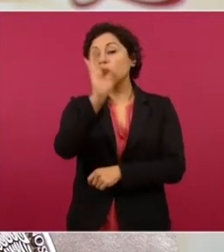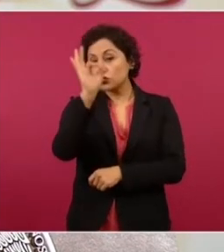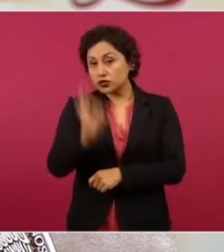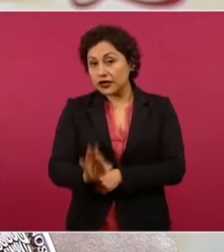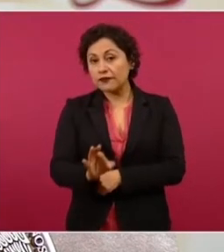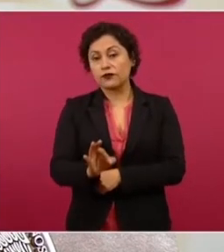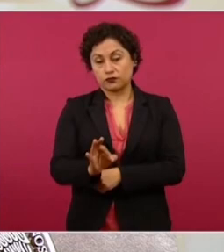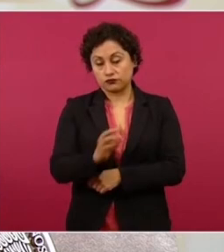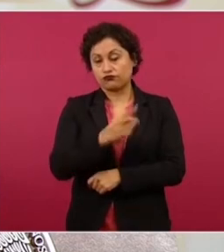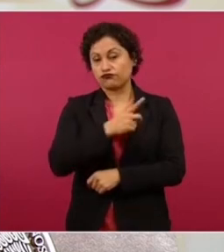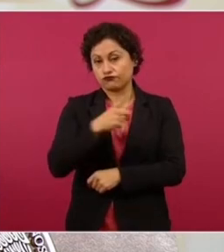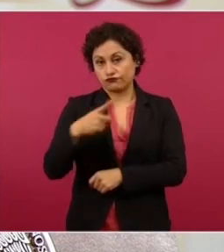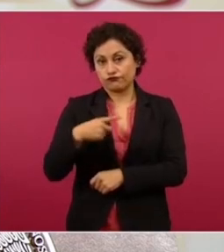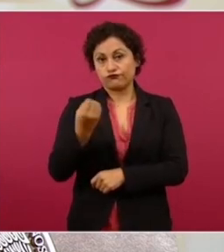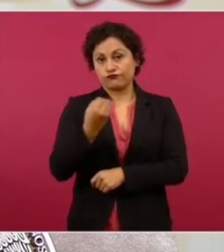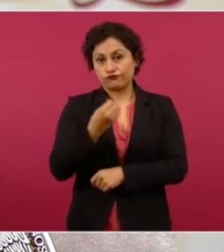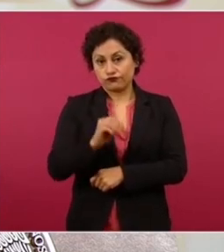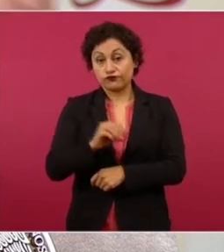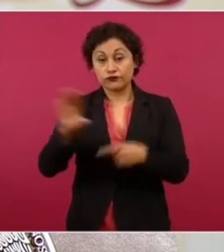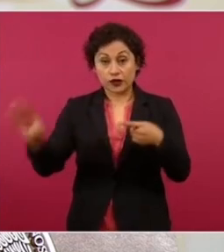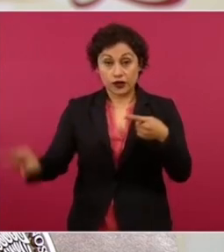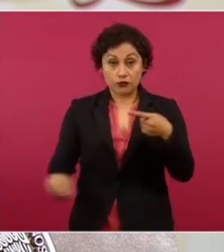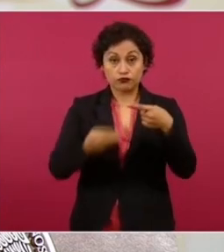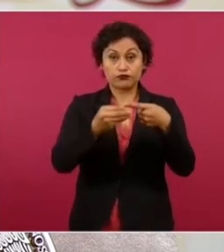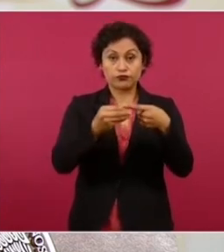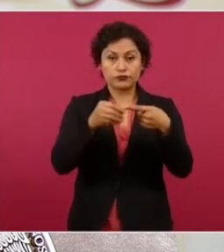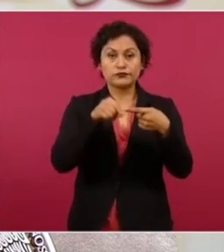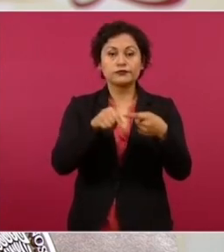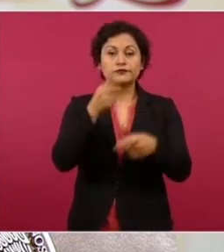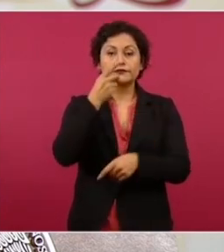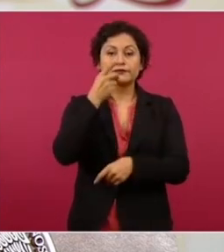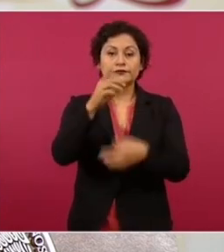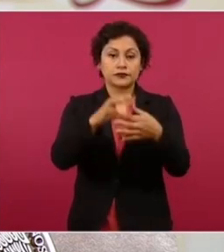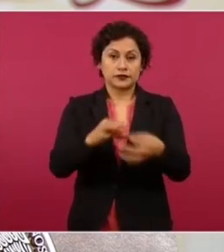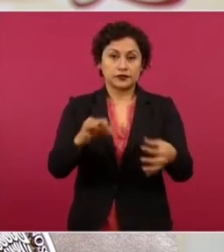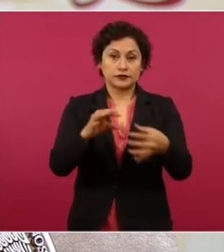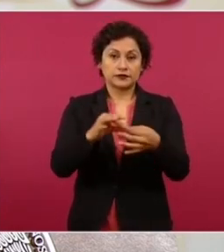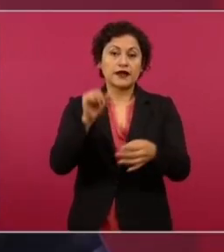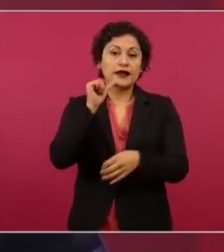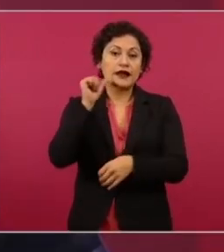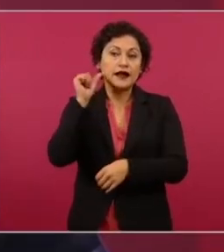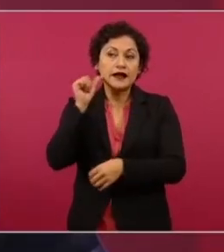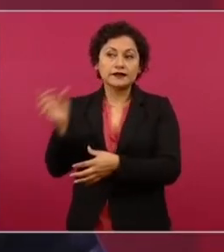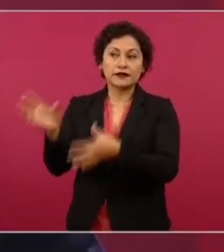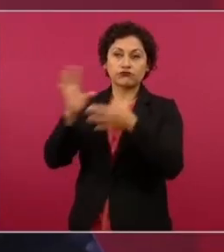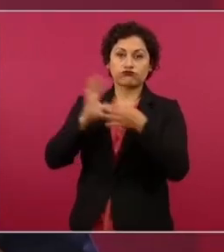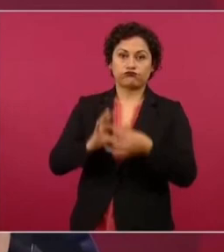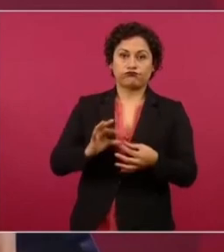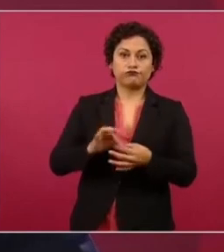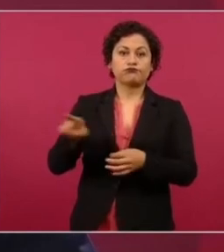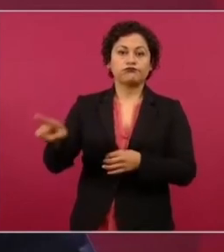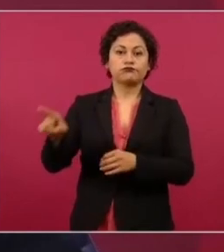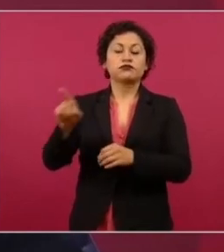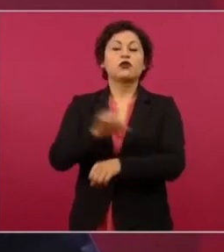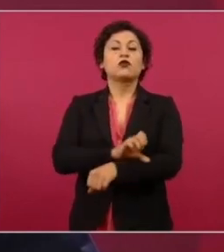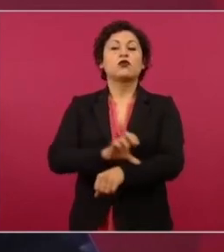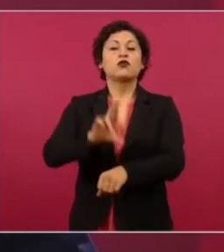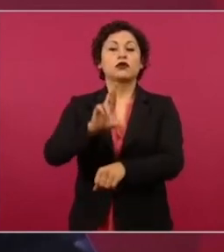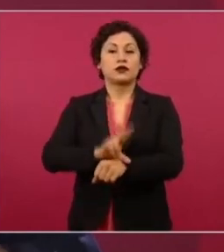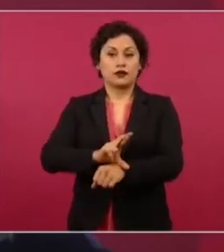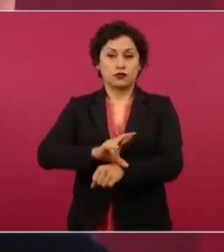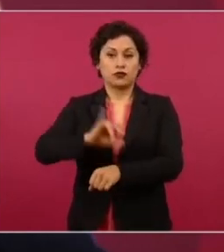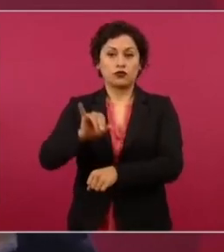emitida le agregaron un párrafo que me comentaron ayer el coordinador presidente de la Junta de